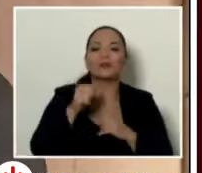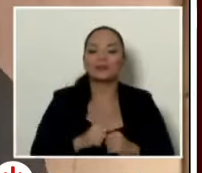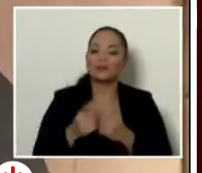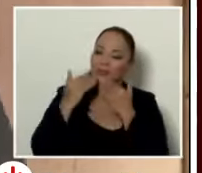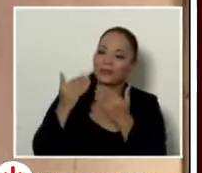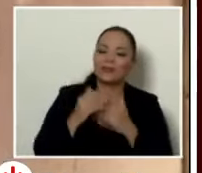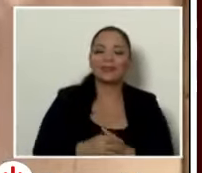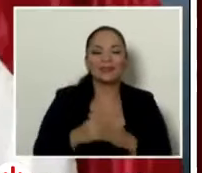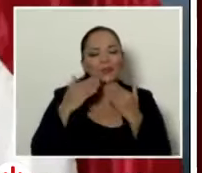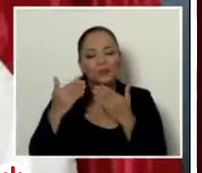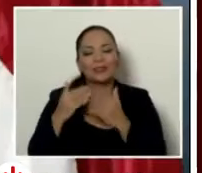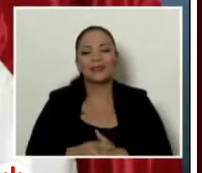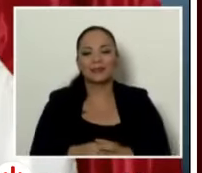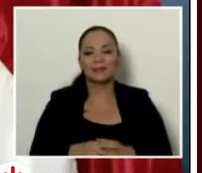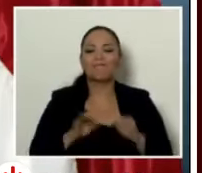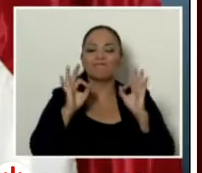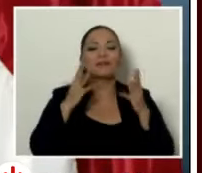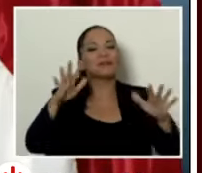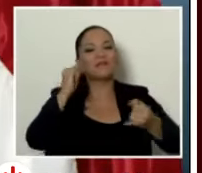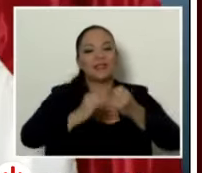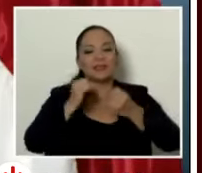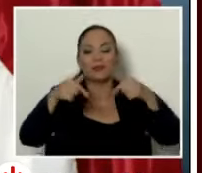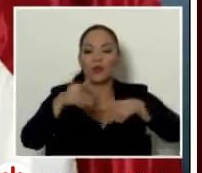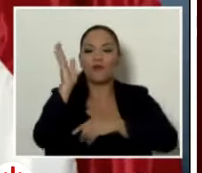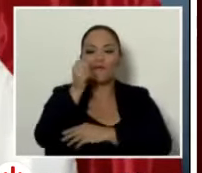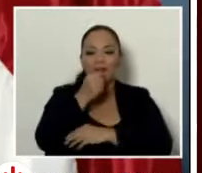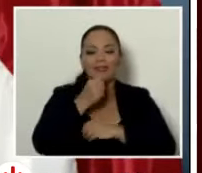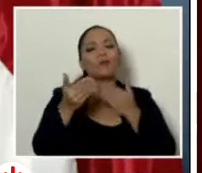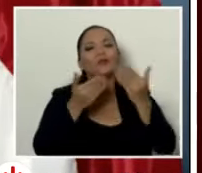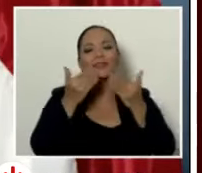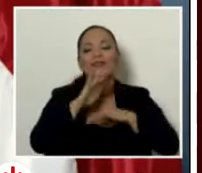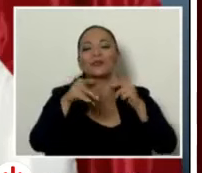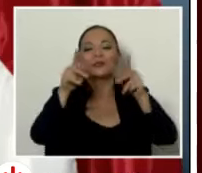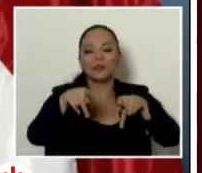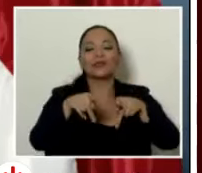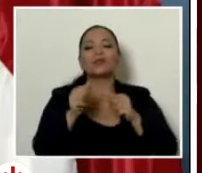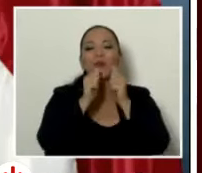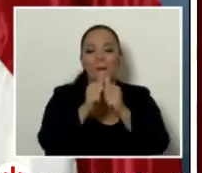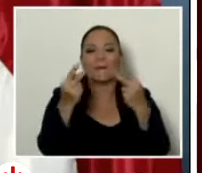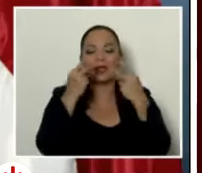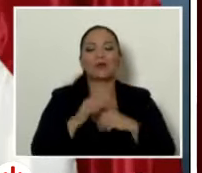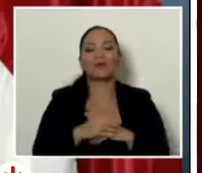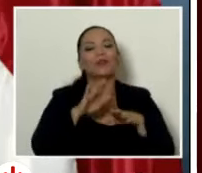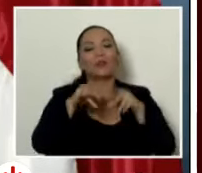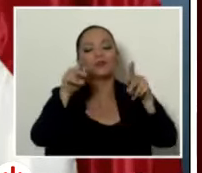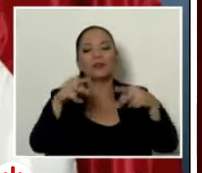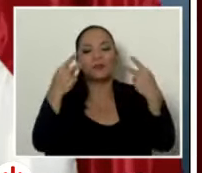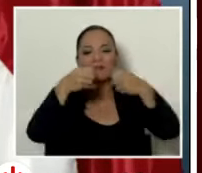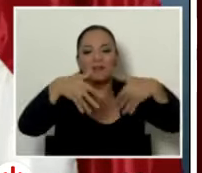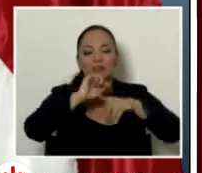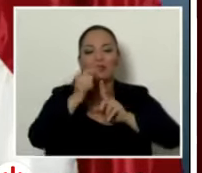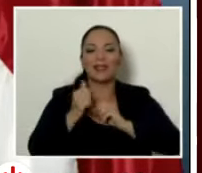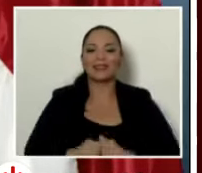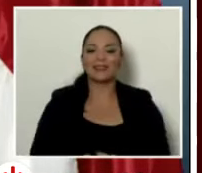gracias muchísimas gracias de esta manera finalizamos con la conferencia de prensa muchas gracias a todos los que nos acompañaron y también nos siguieron a través de las redes